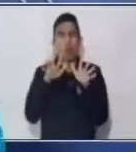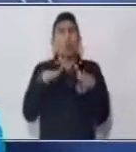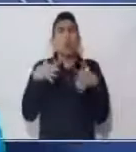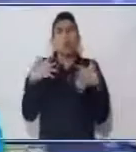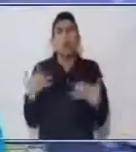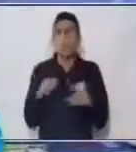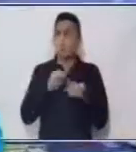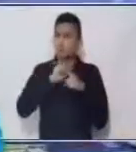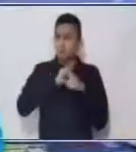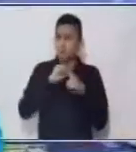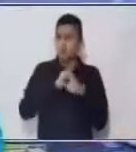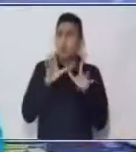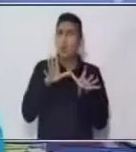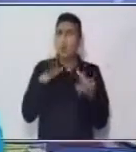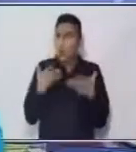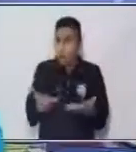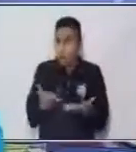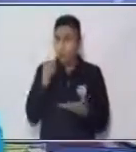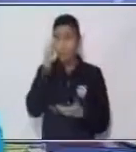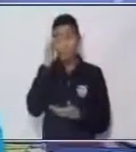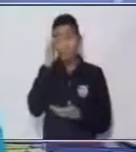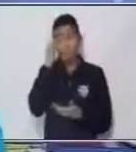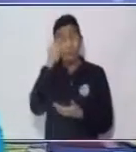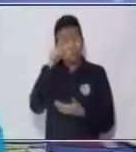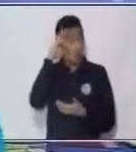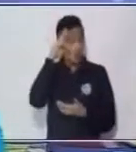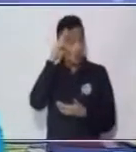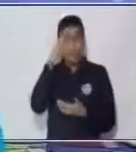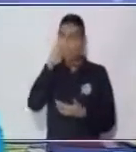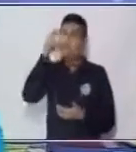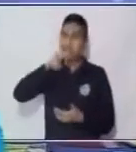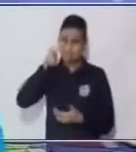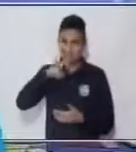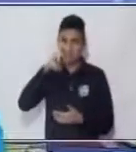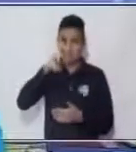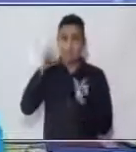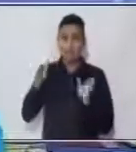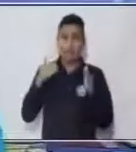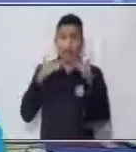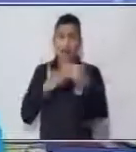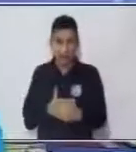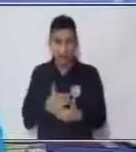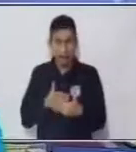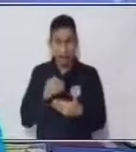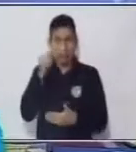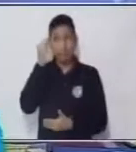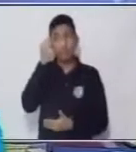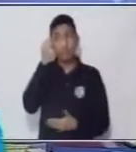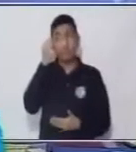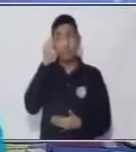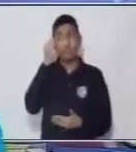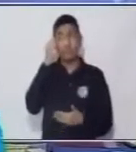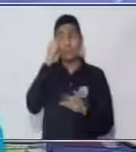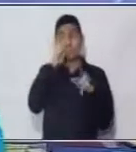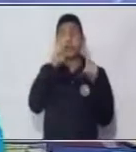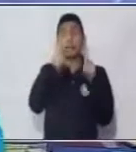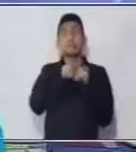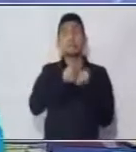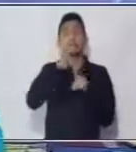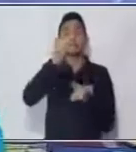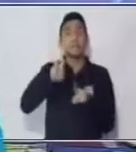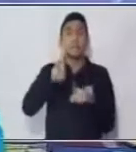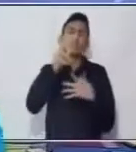se practica o se hace nuestra ruleta. Recuerden que necesitamos una caja de cartón y también necesitamos